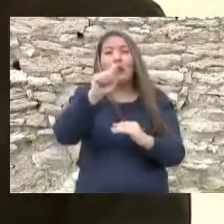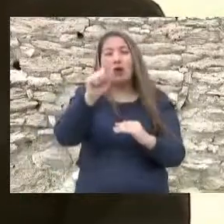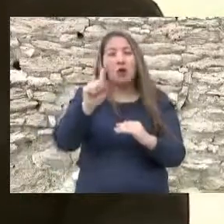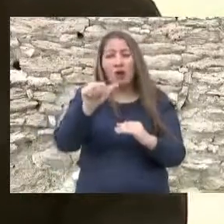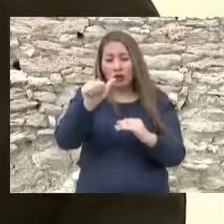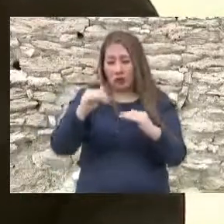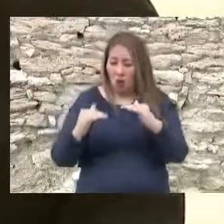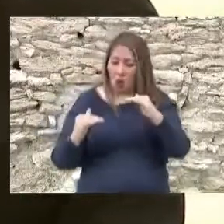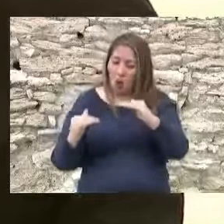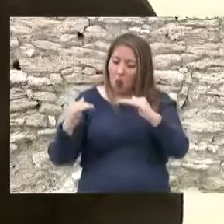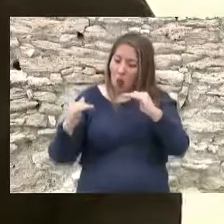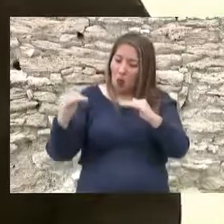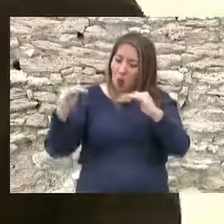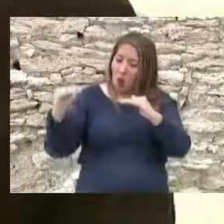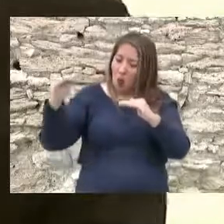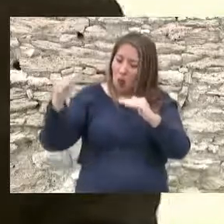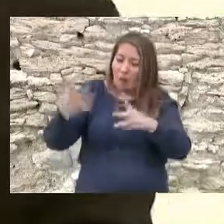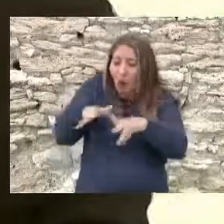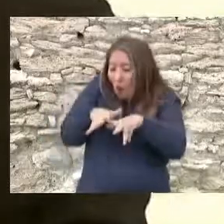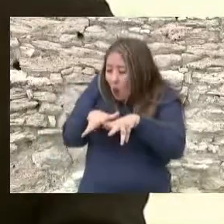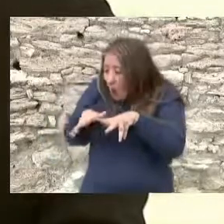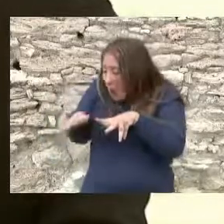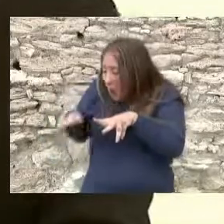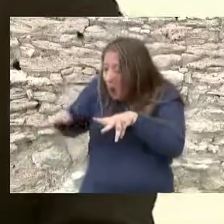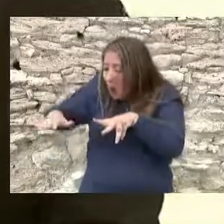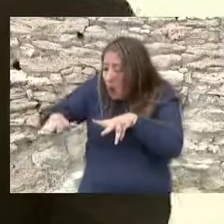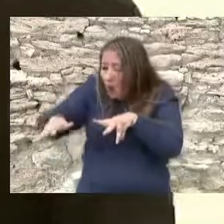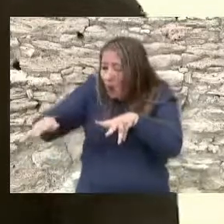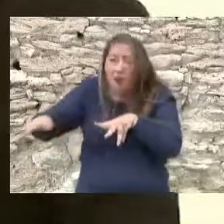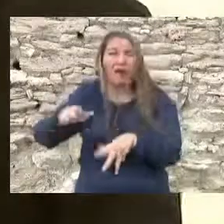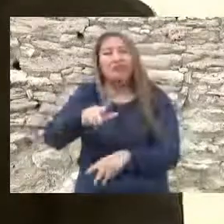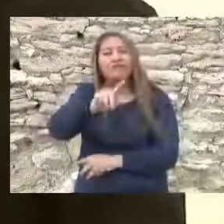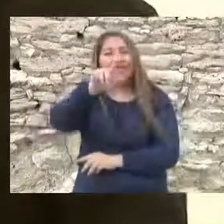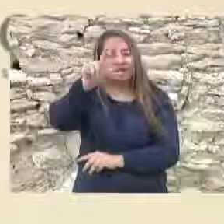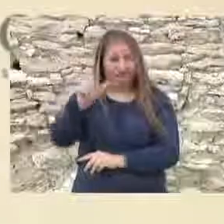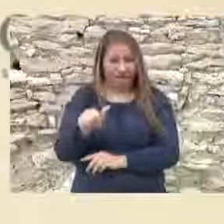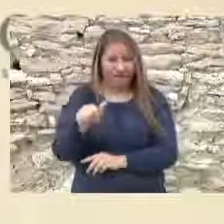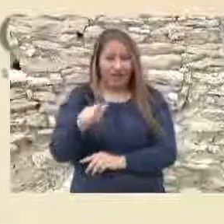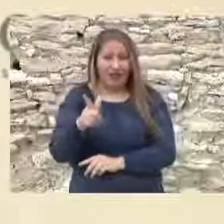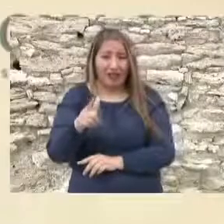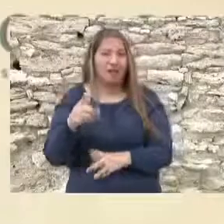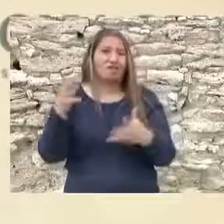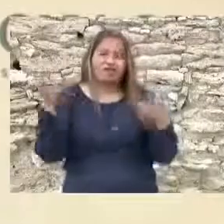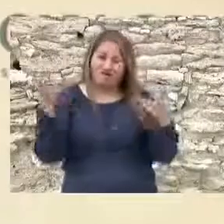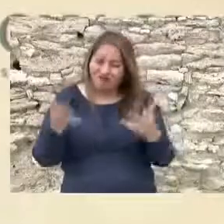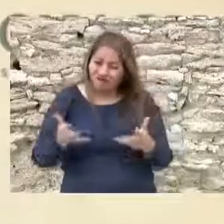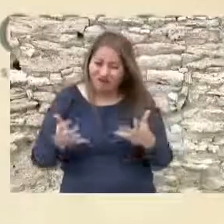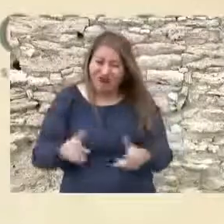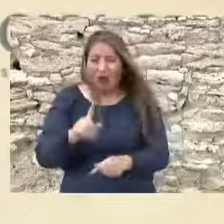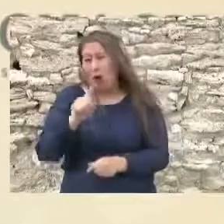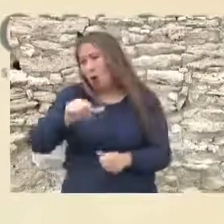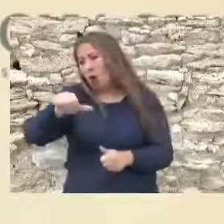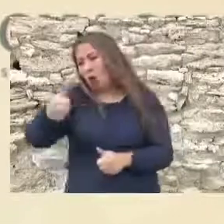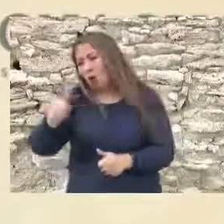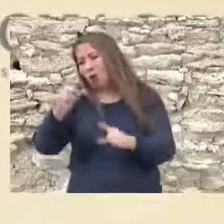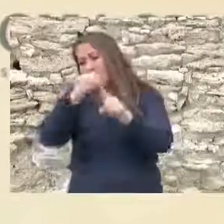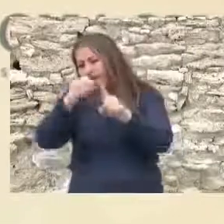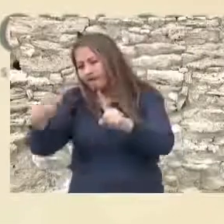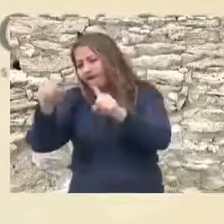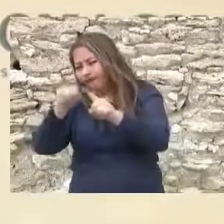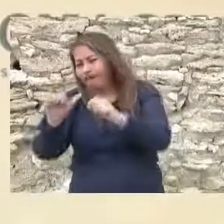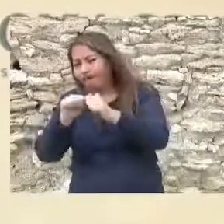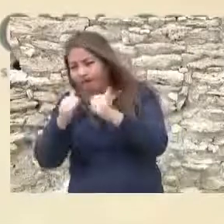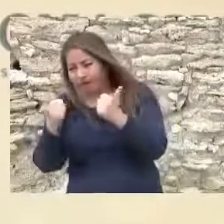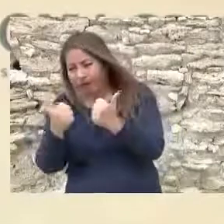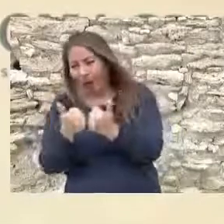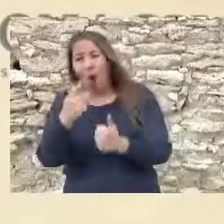lograr que se vertiera por un cauce natural. Posteriormente, se han hecho esfuerzos por parte de otras organizaciones